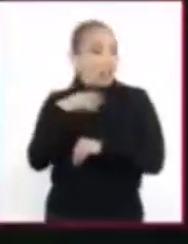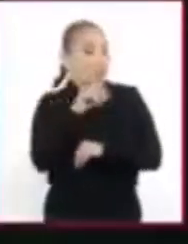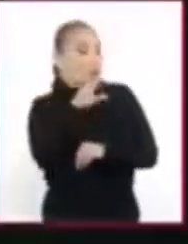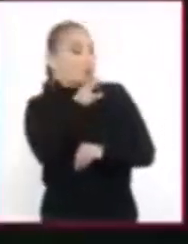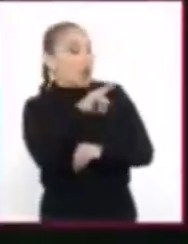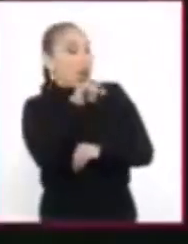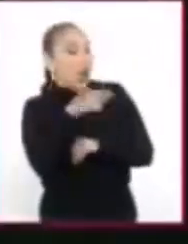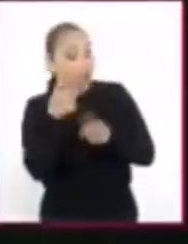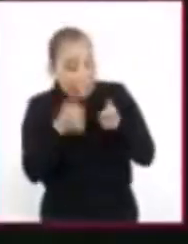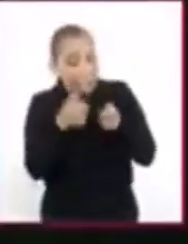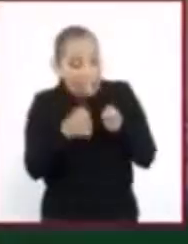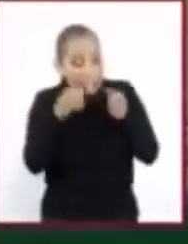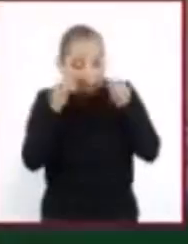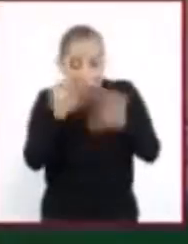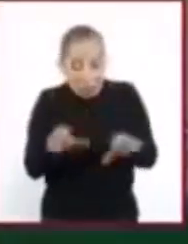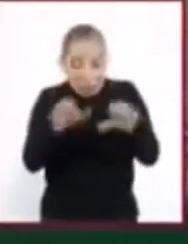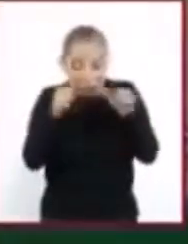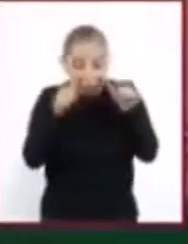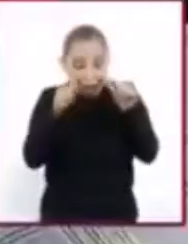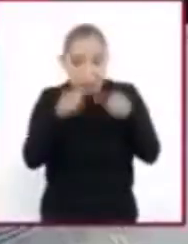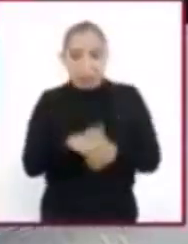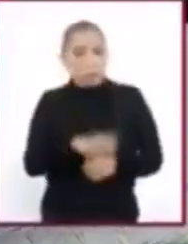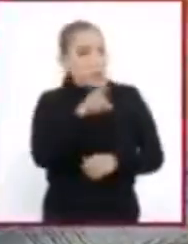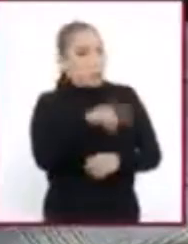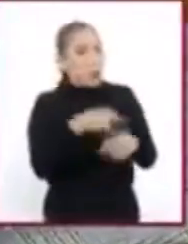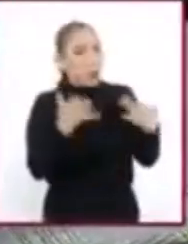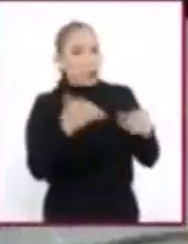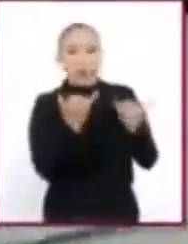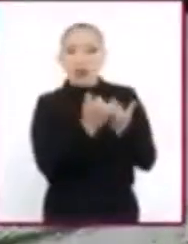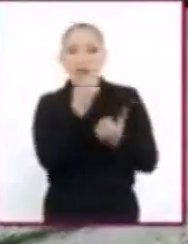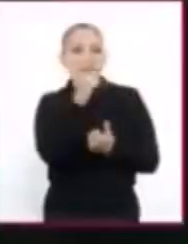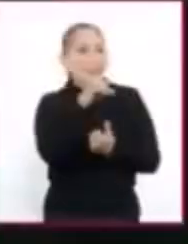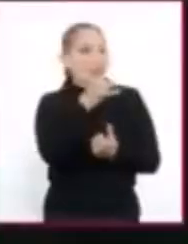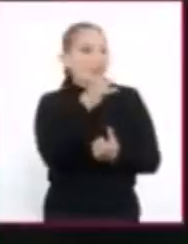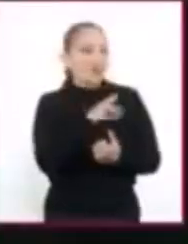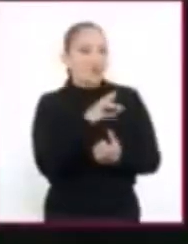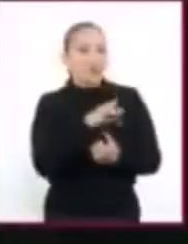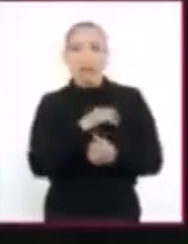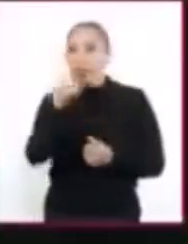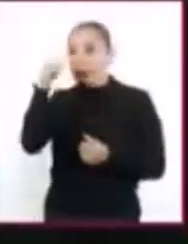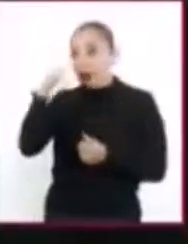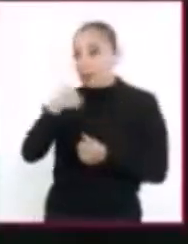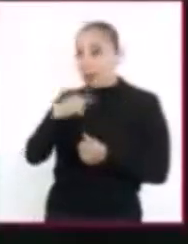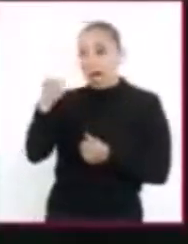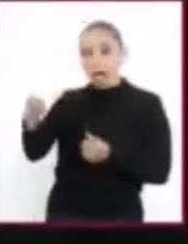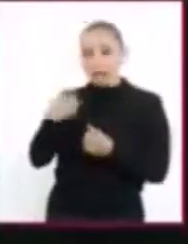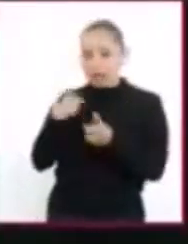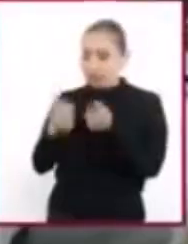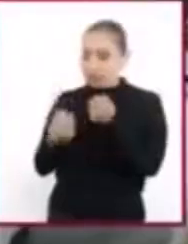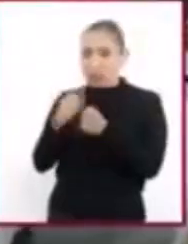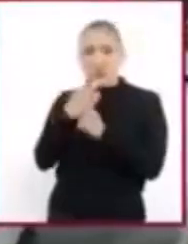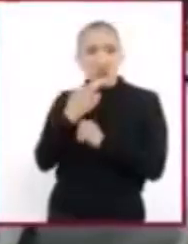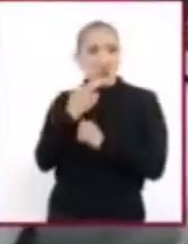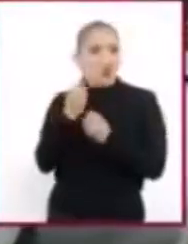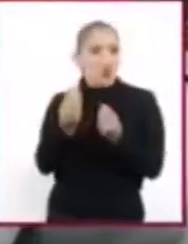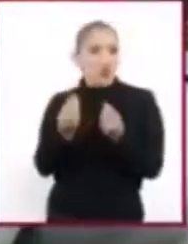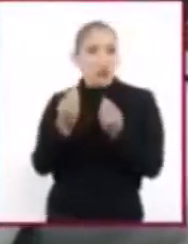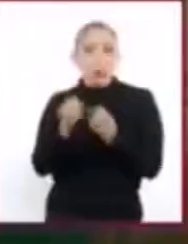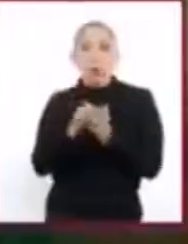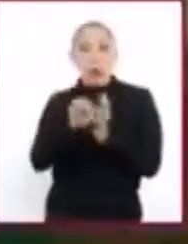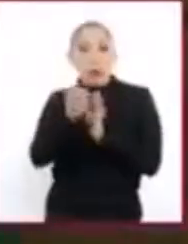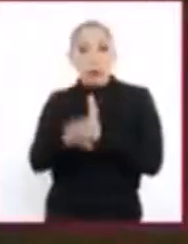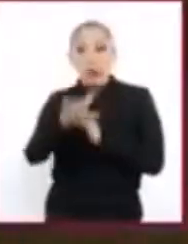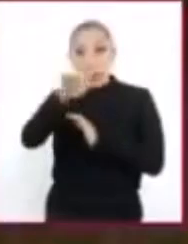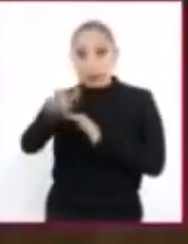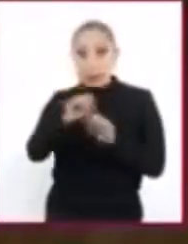adicta al celular y a la computadora. Wow, ¿de verdad? A mí también me dicen eso. Para mí, estos son unos aparatos muy útiles. Por ejemplo,